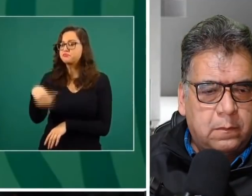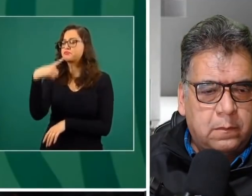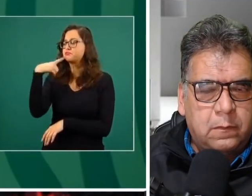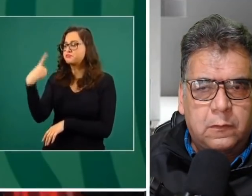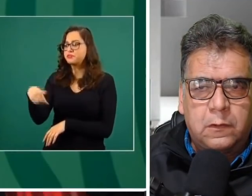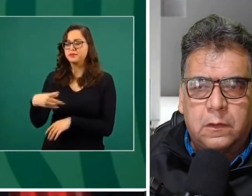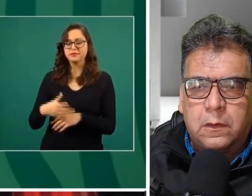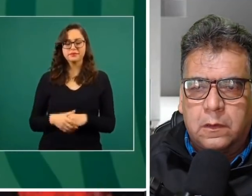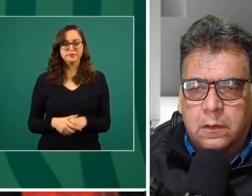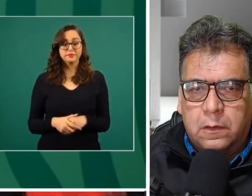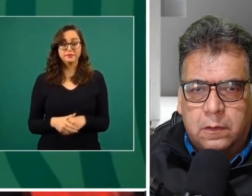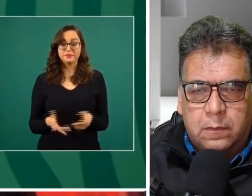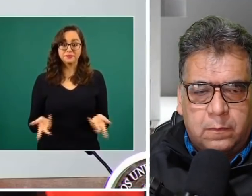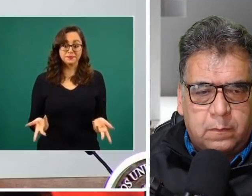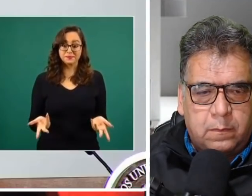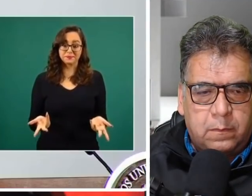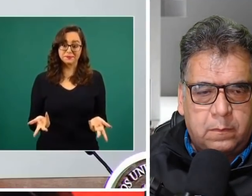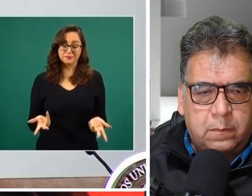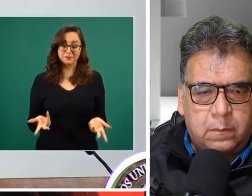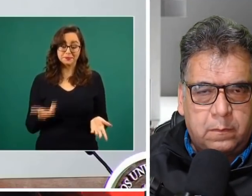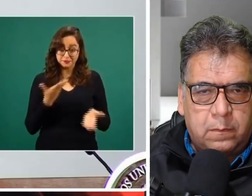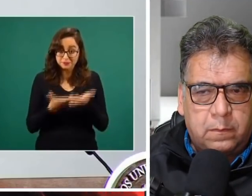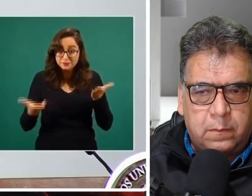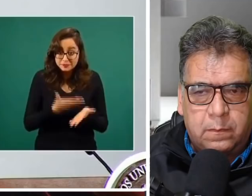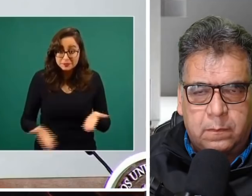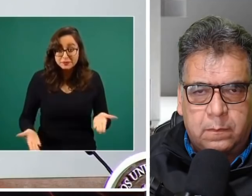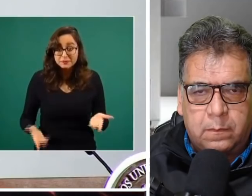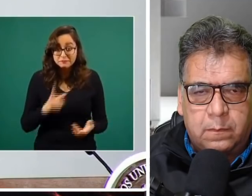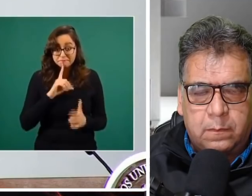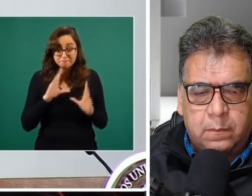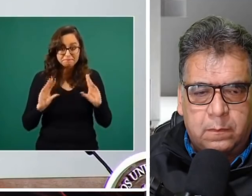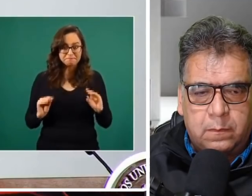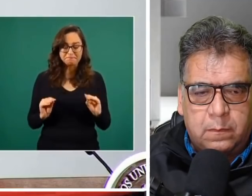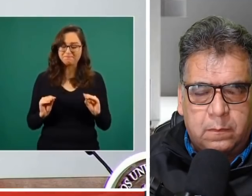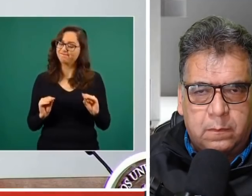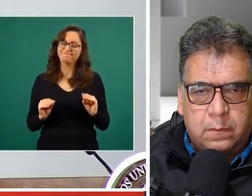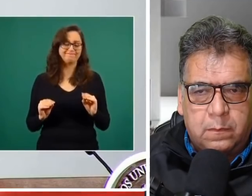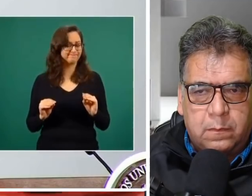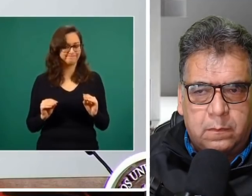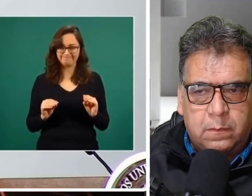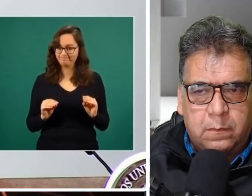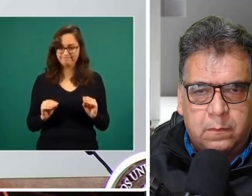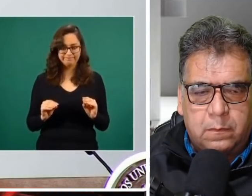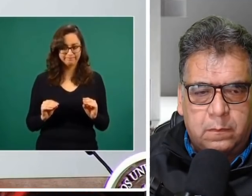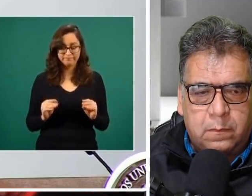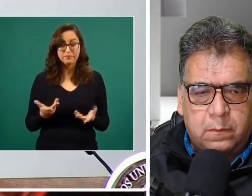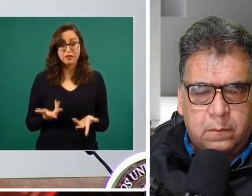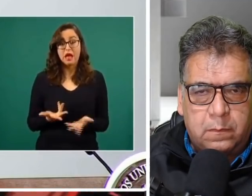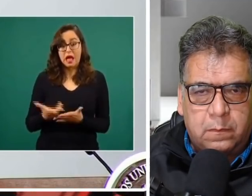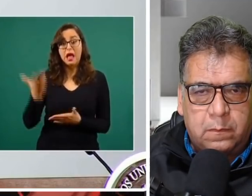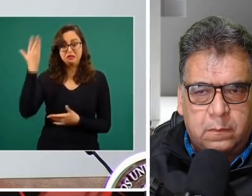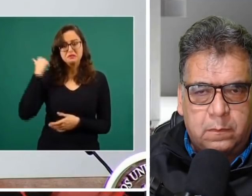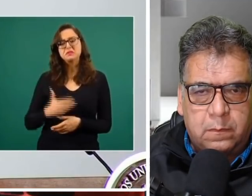que no nos quedemos callados porque estas cosas no se denunciaban